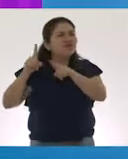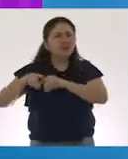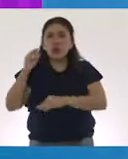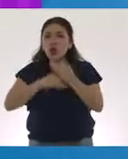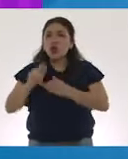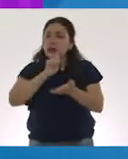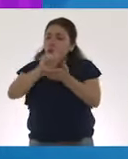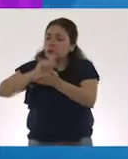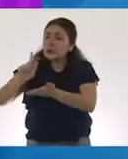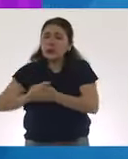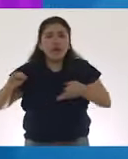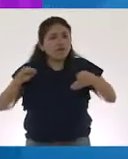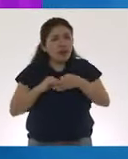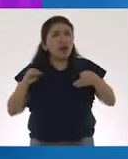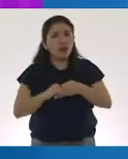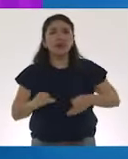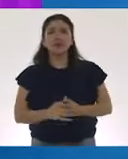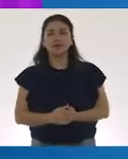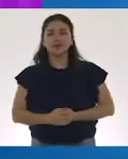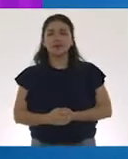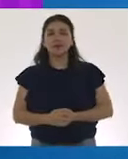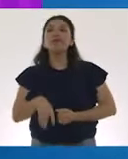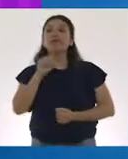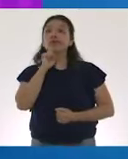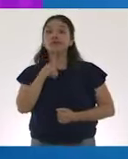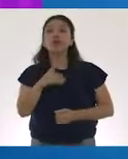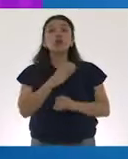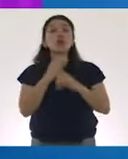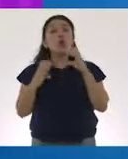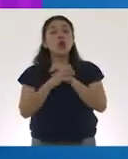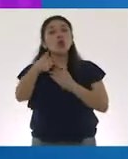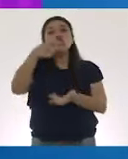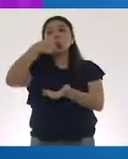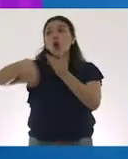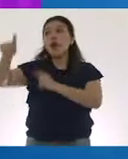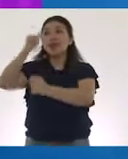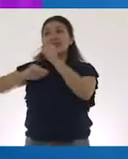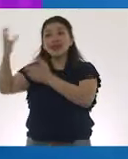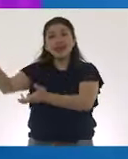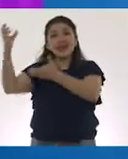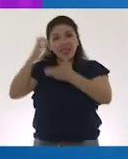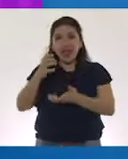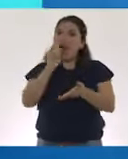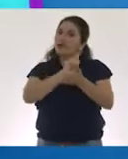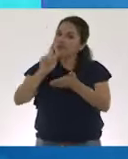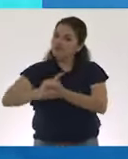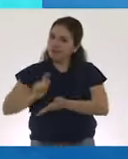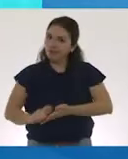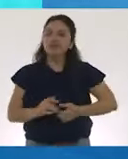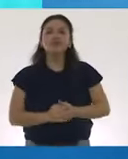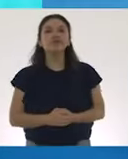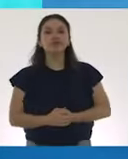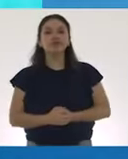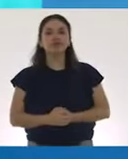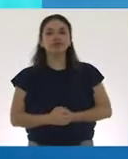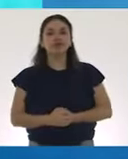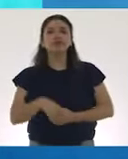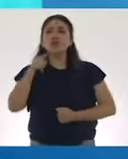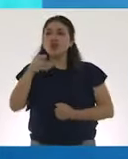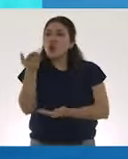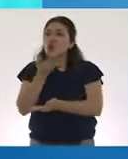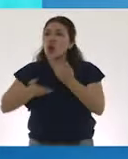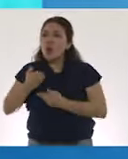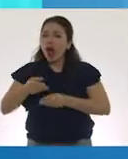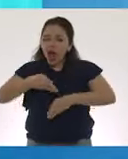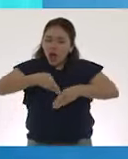televisión y juguetes. También las cosas que compres en la tienda o el supermercado. No compartas